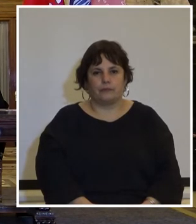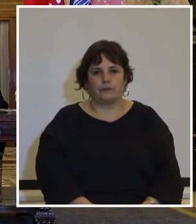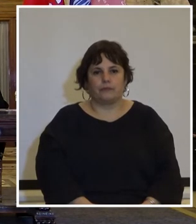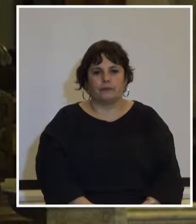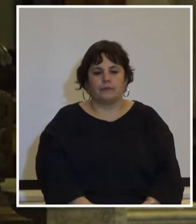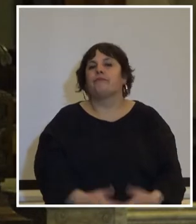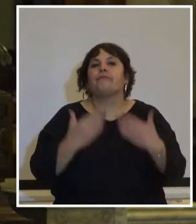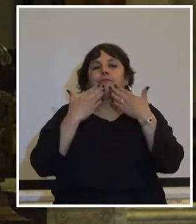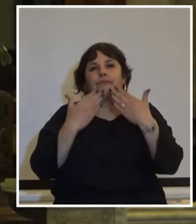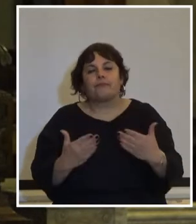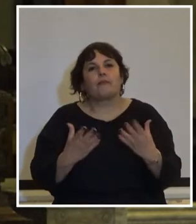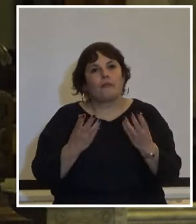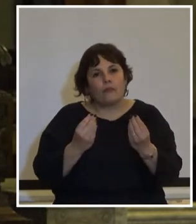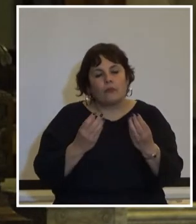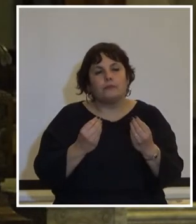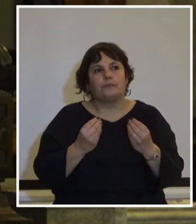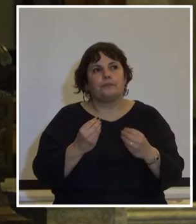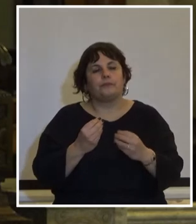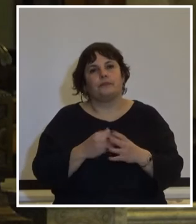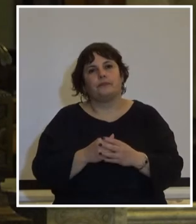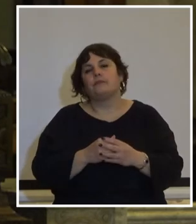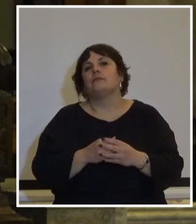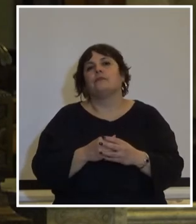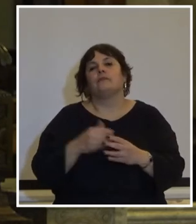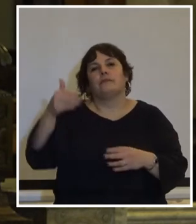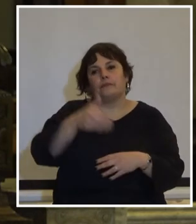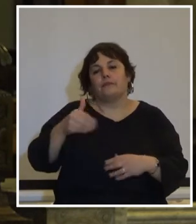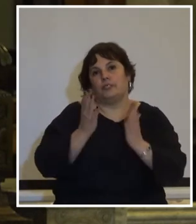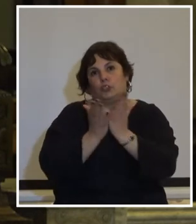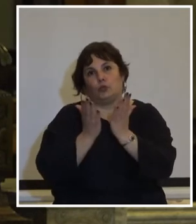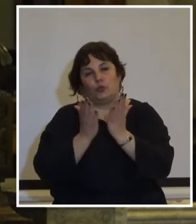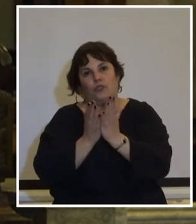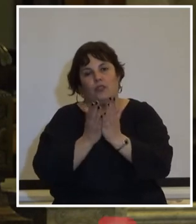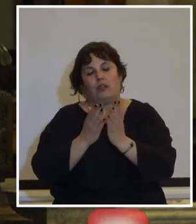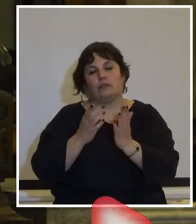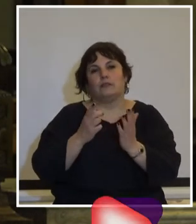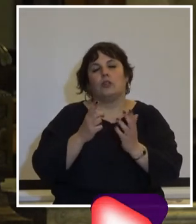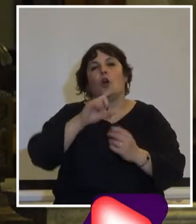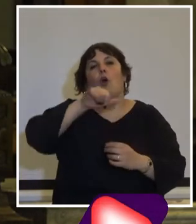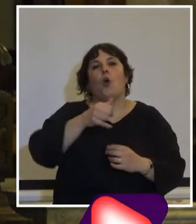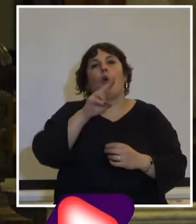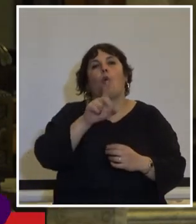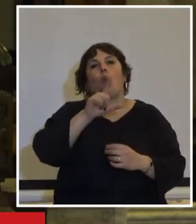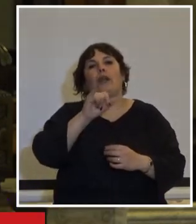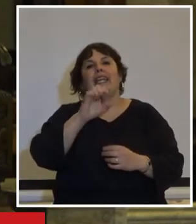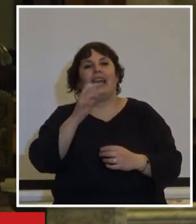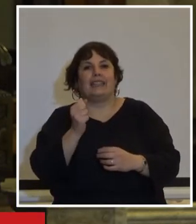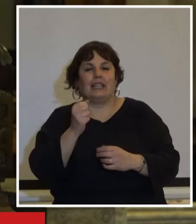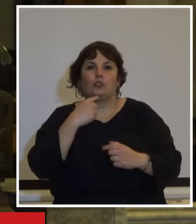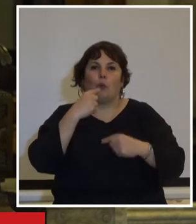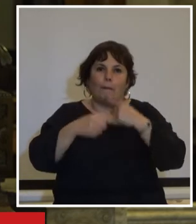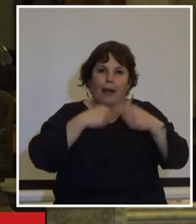le agradecemos mucho a la militante y estudiante social Julieta Sierra por sus palabras